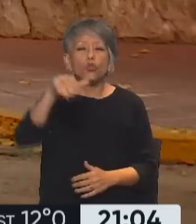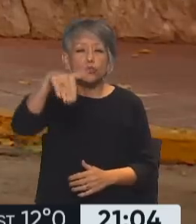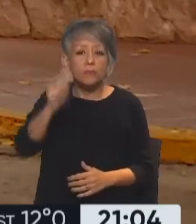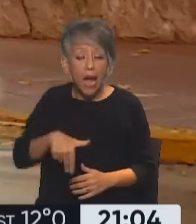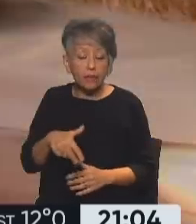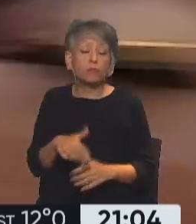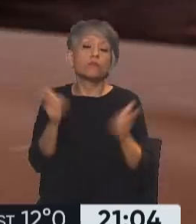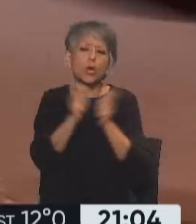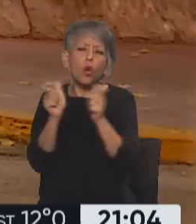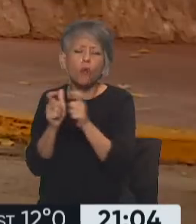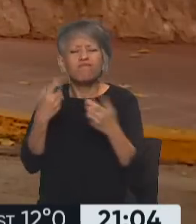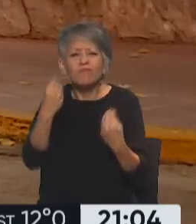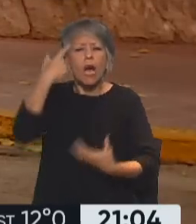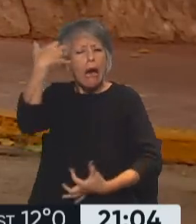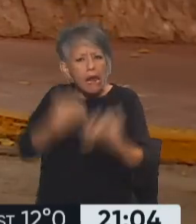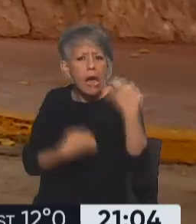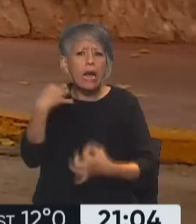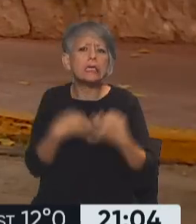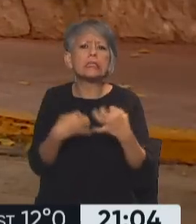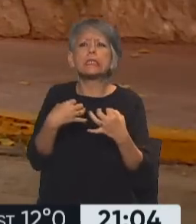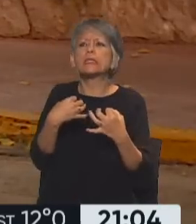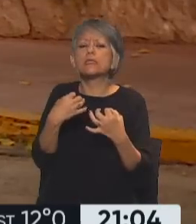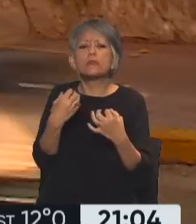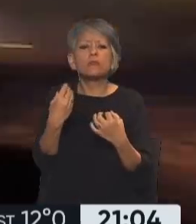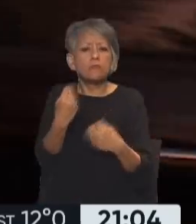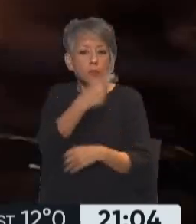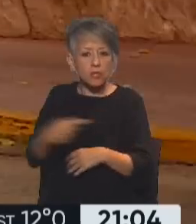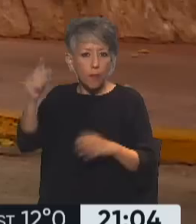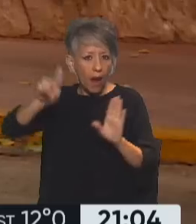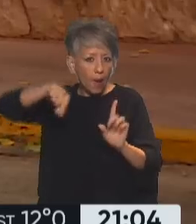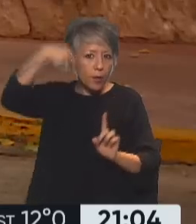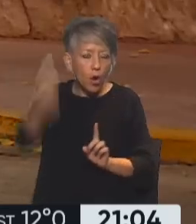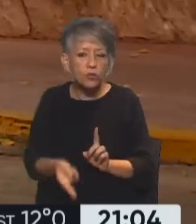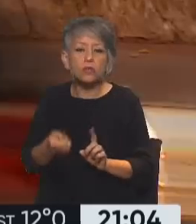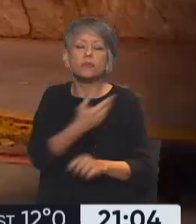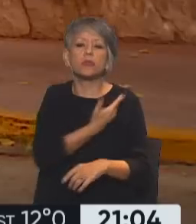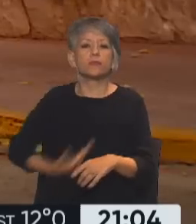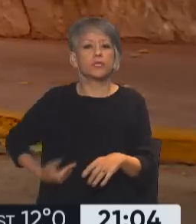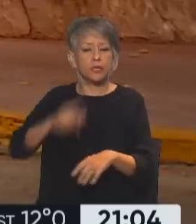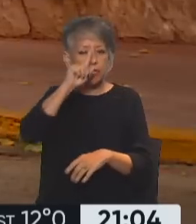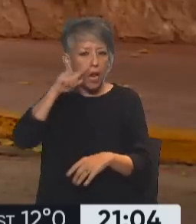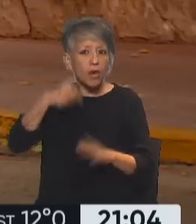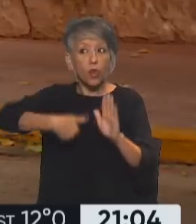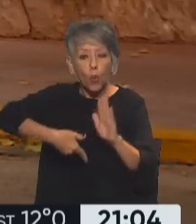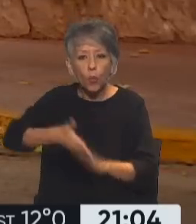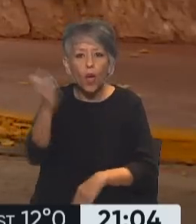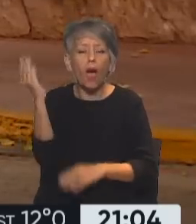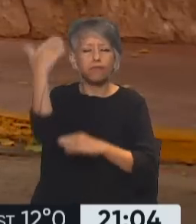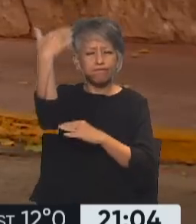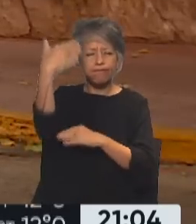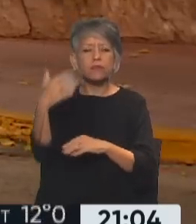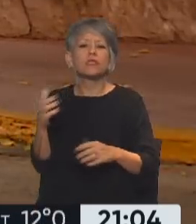del análisis respecto a lo que va a ser la próxima semana, la presencia del presidente en la Cumbre de las Américas,